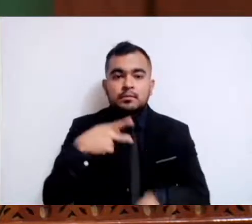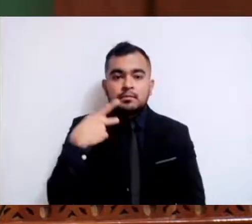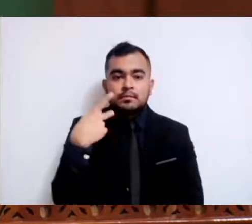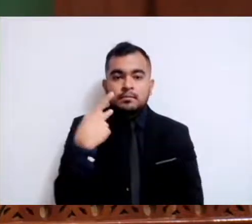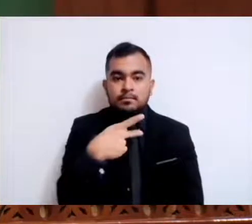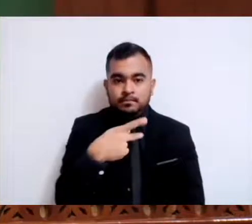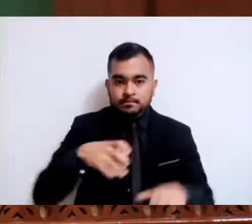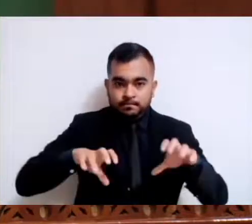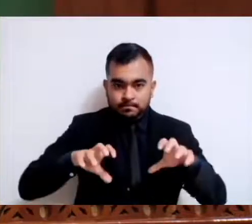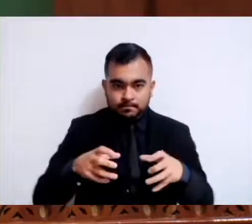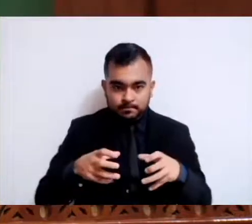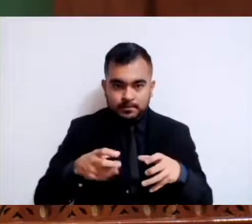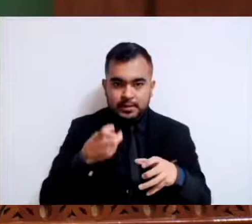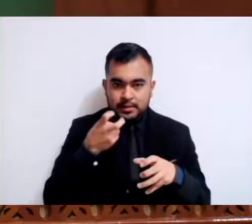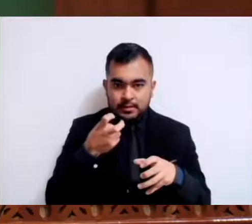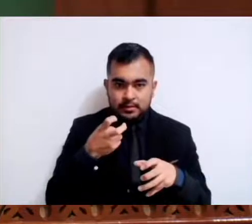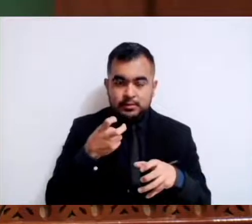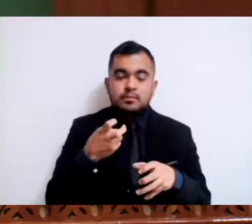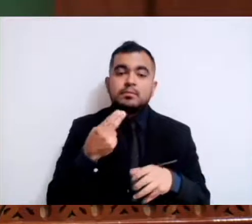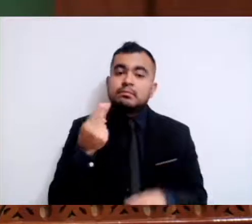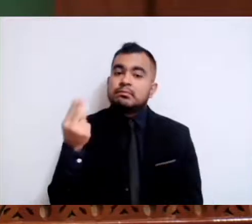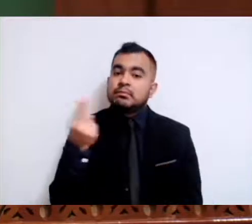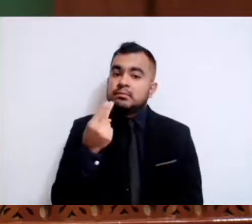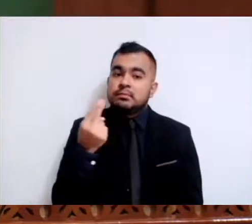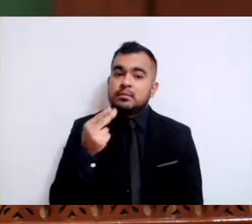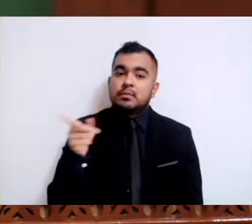es necesario renombrar a la Junta